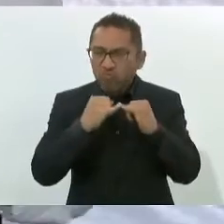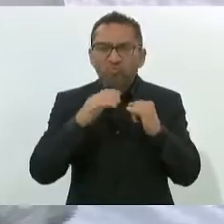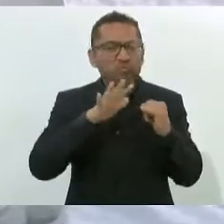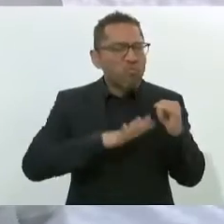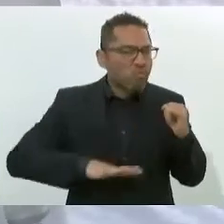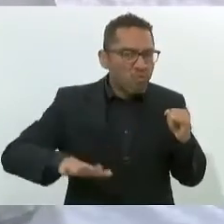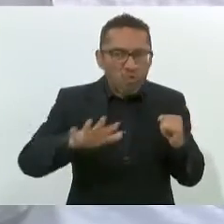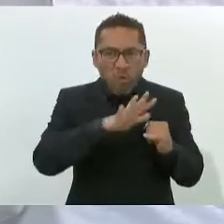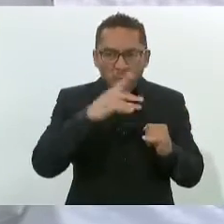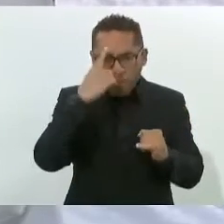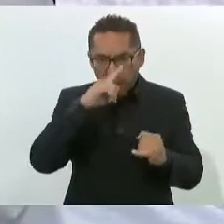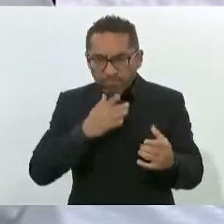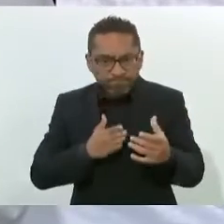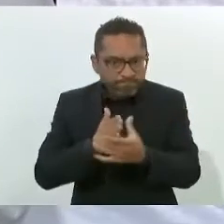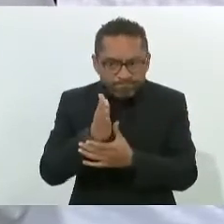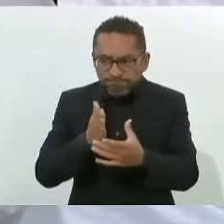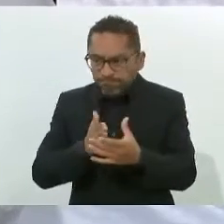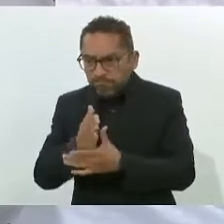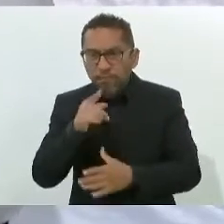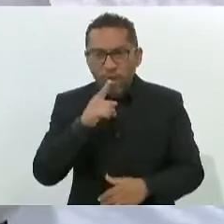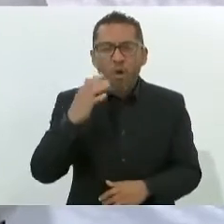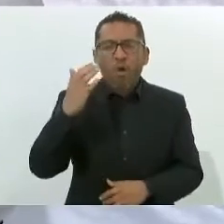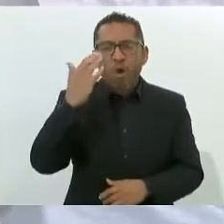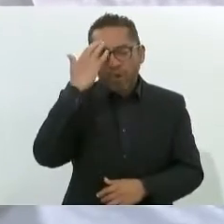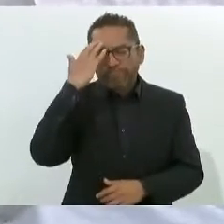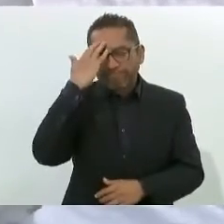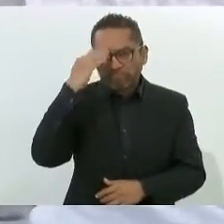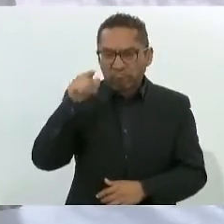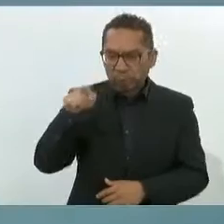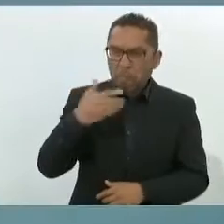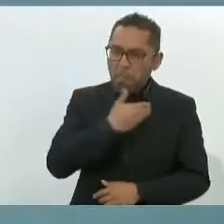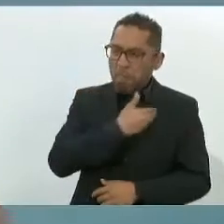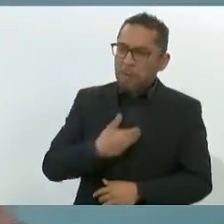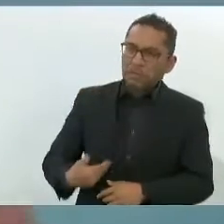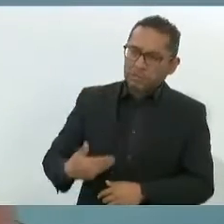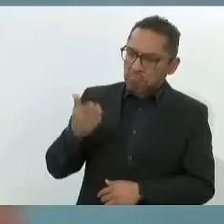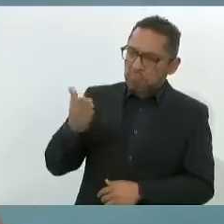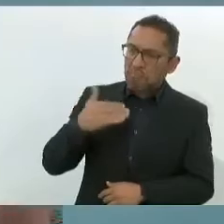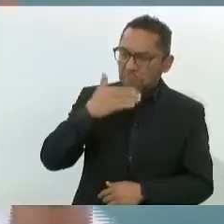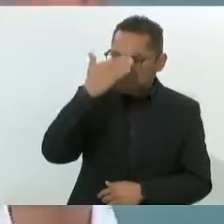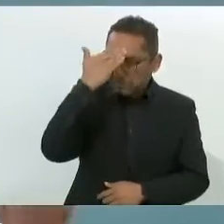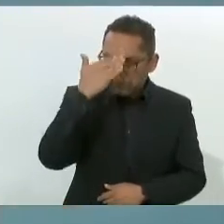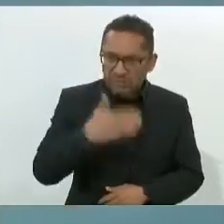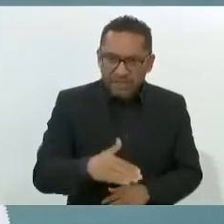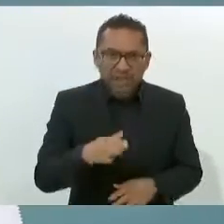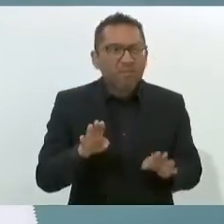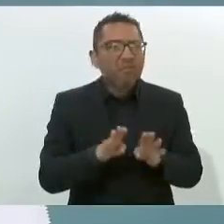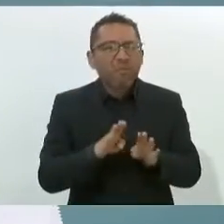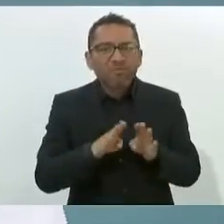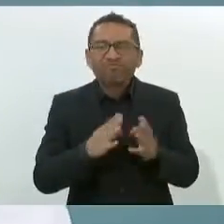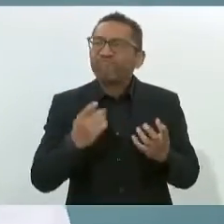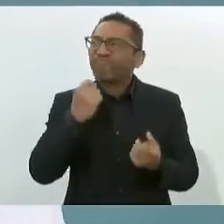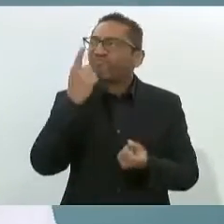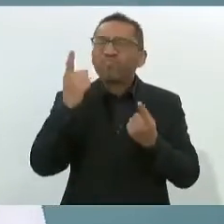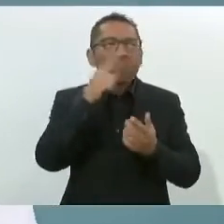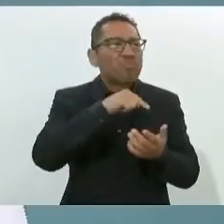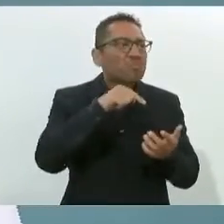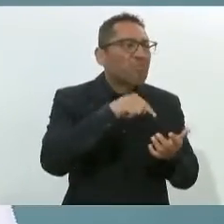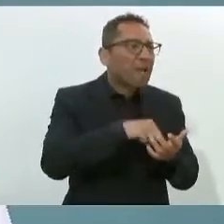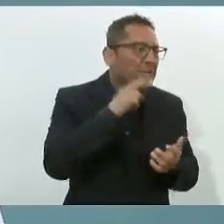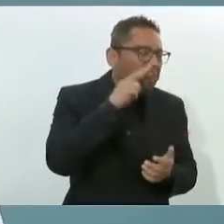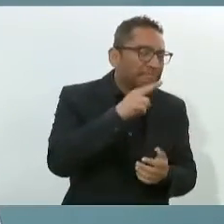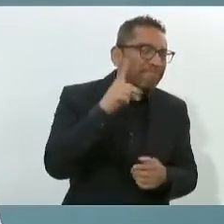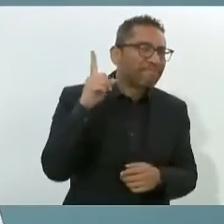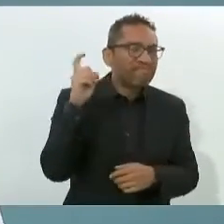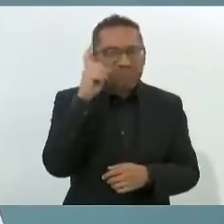conocido por usted, señor Presidente, el grado de complejidad que, por razones históricas, ha